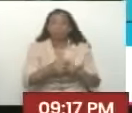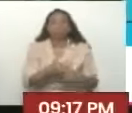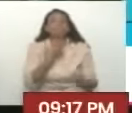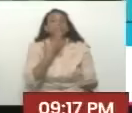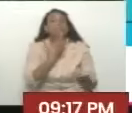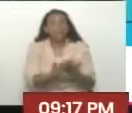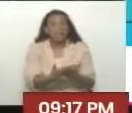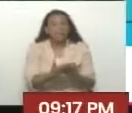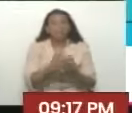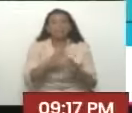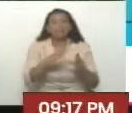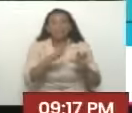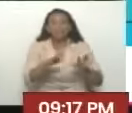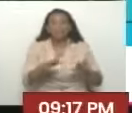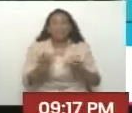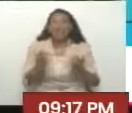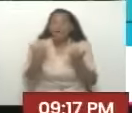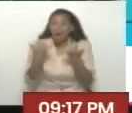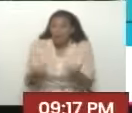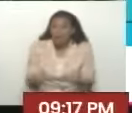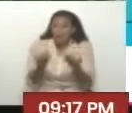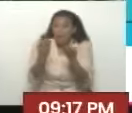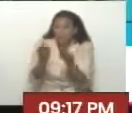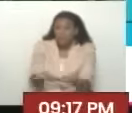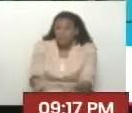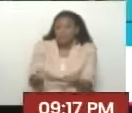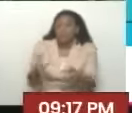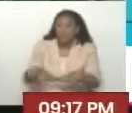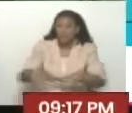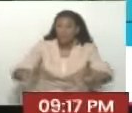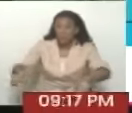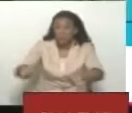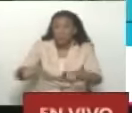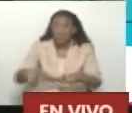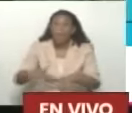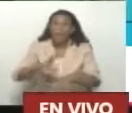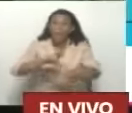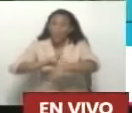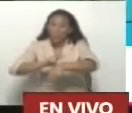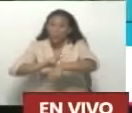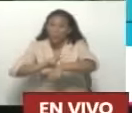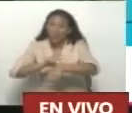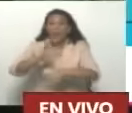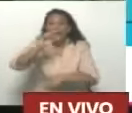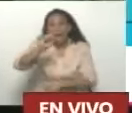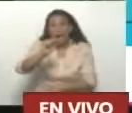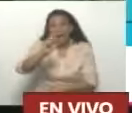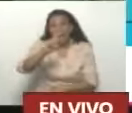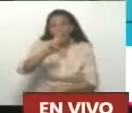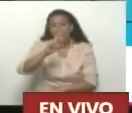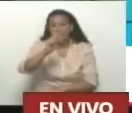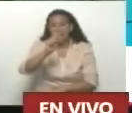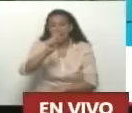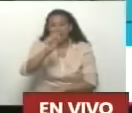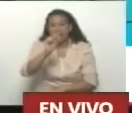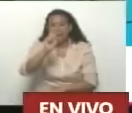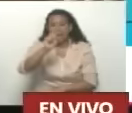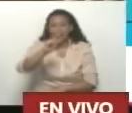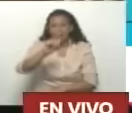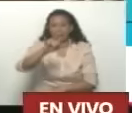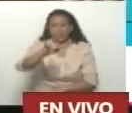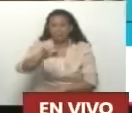nosotros la doctora Ariadne Vargas. Ariadne, ¿cómo estás tú?